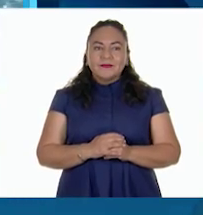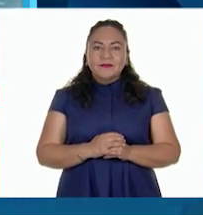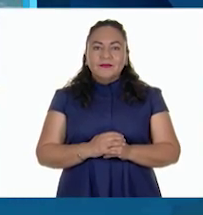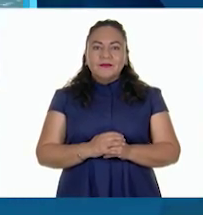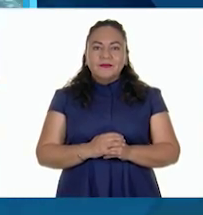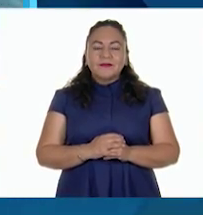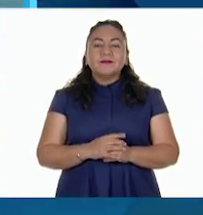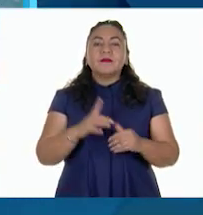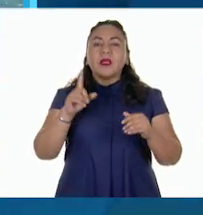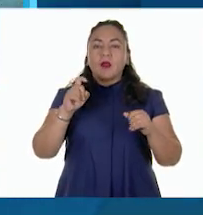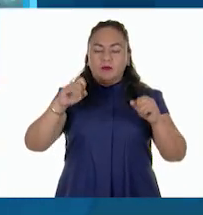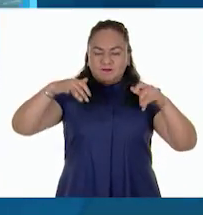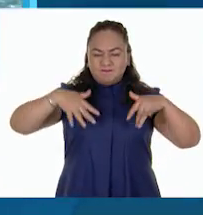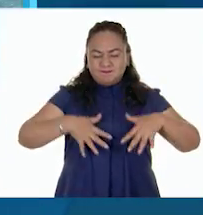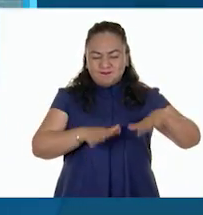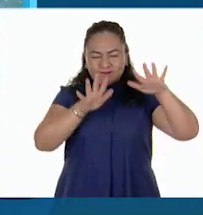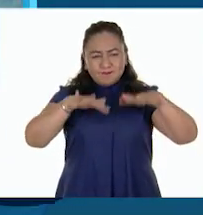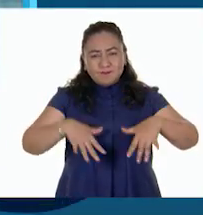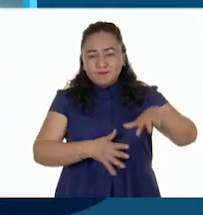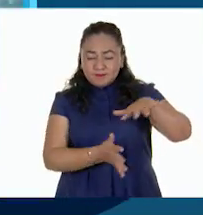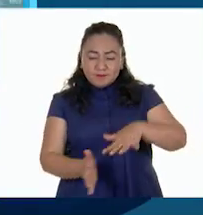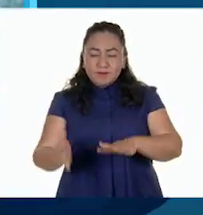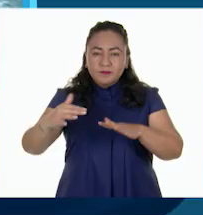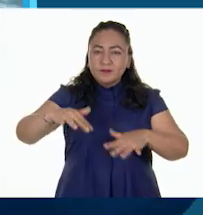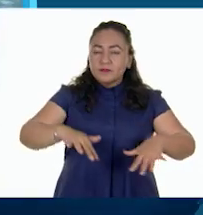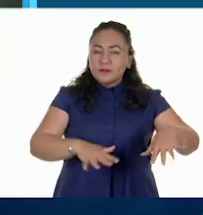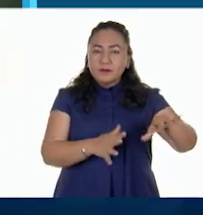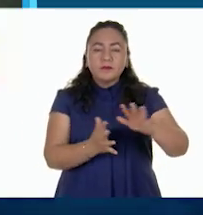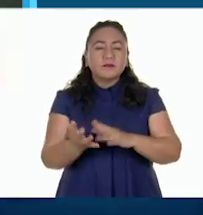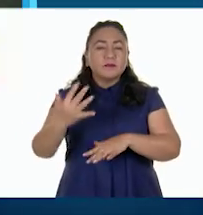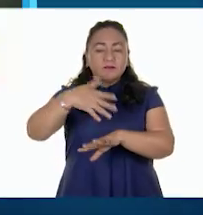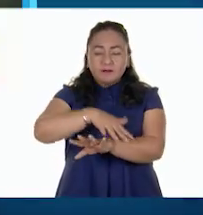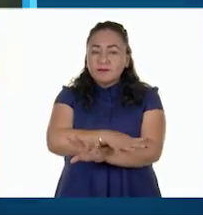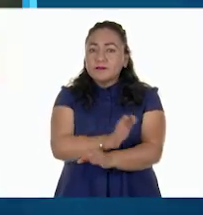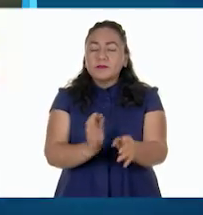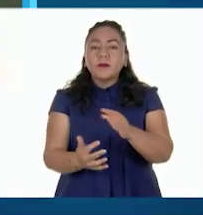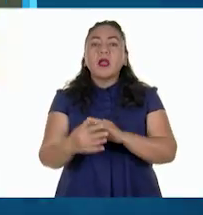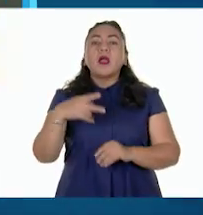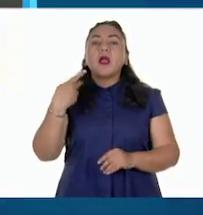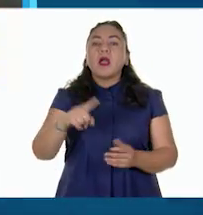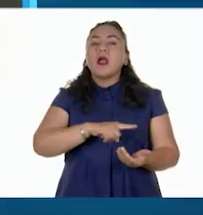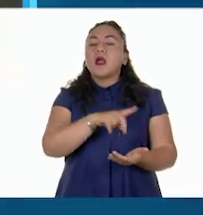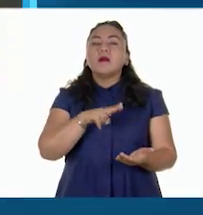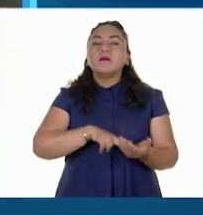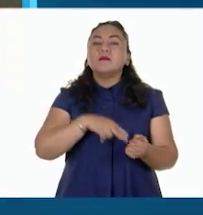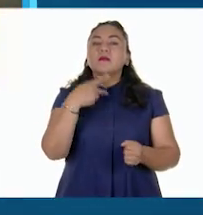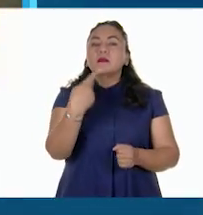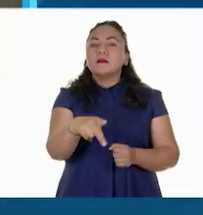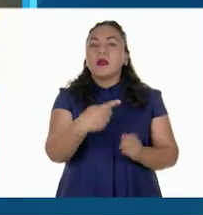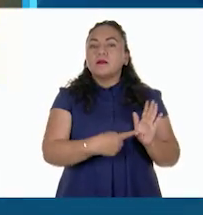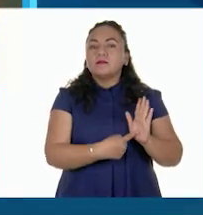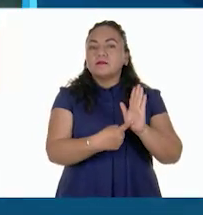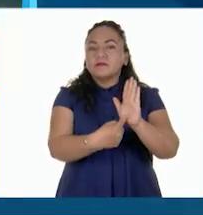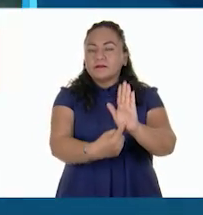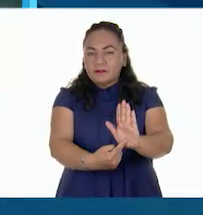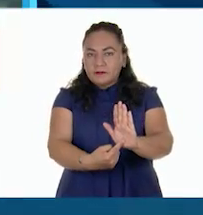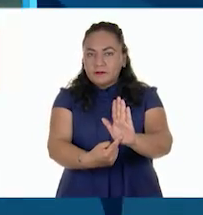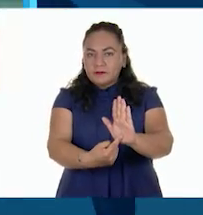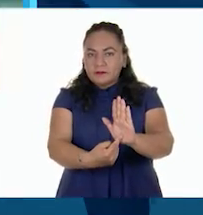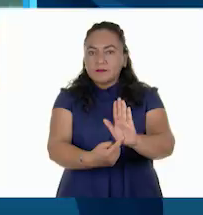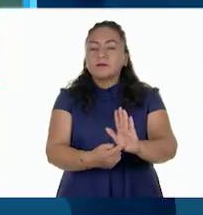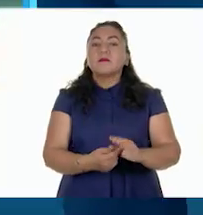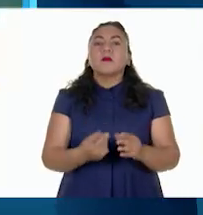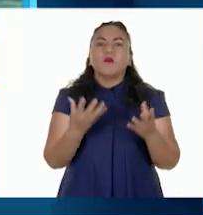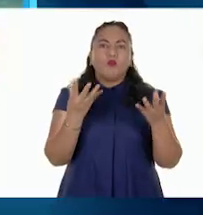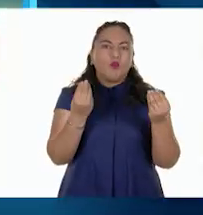Las corrientes marinas y oceánicas son nuevamente un complejo sistema que nos presenta la naturaleza. Muchos